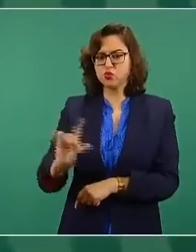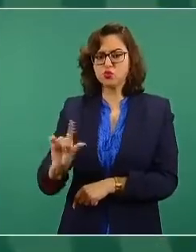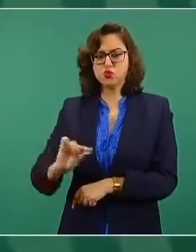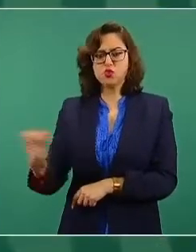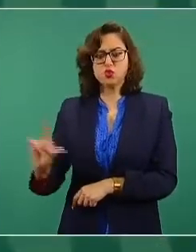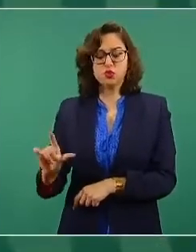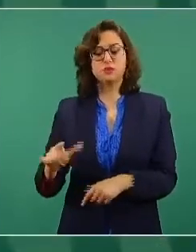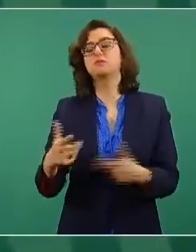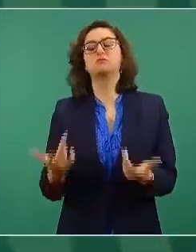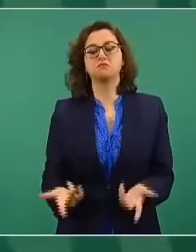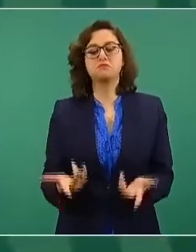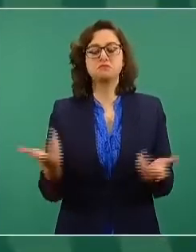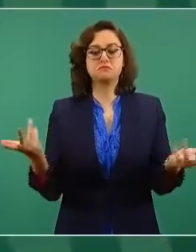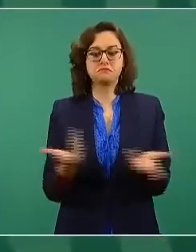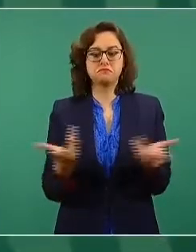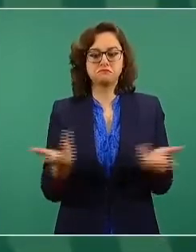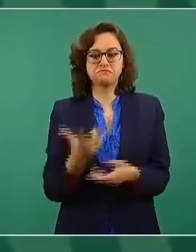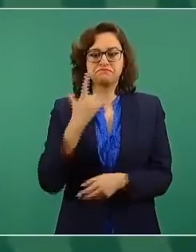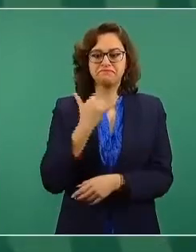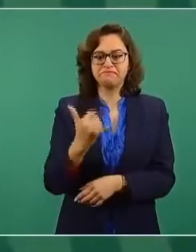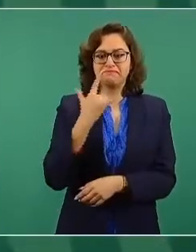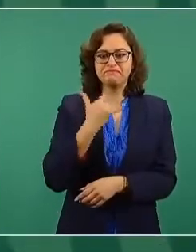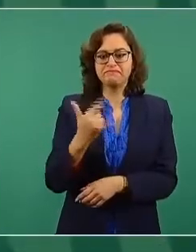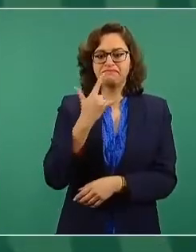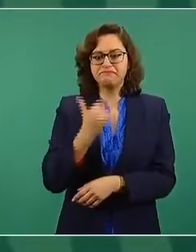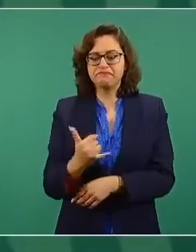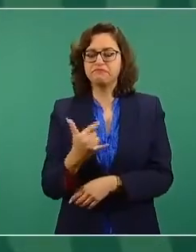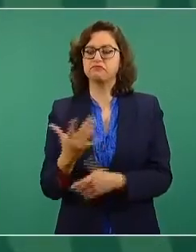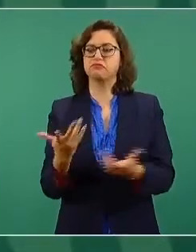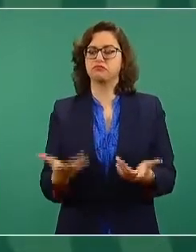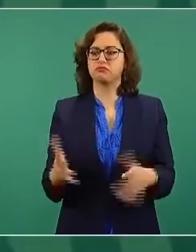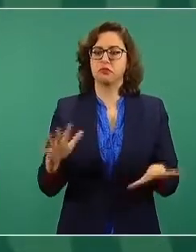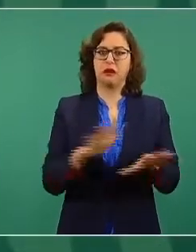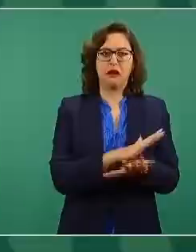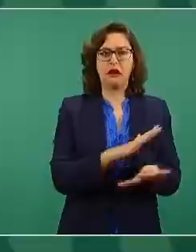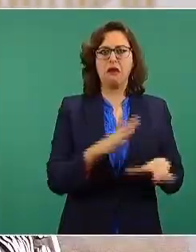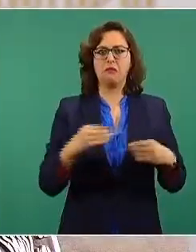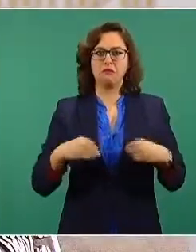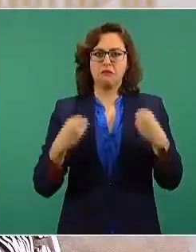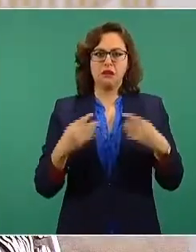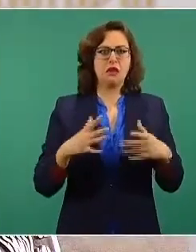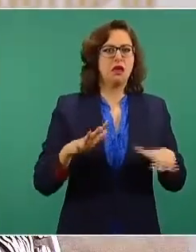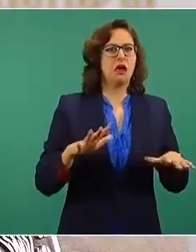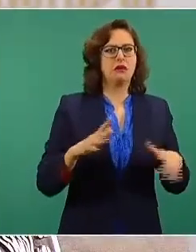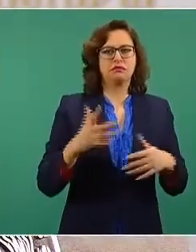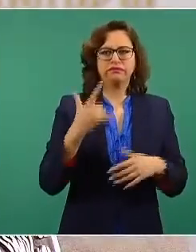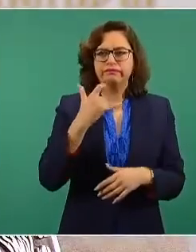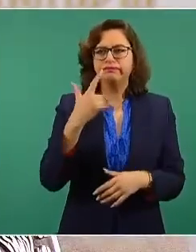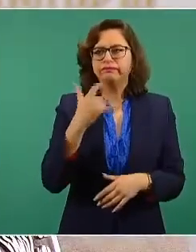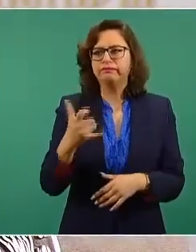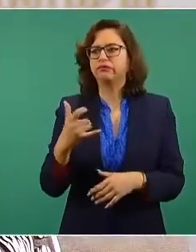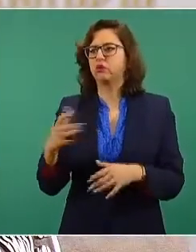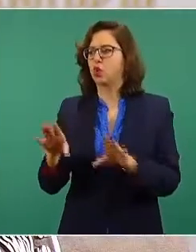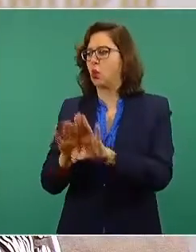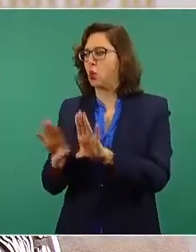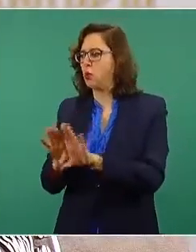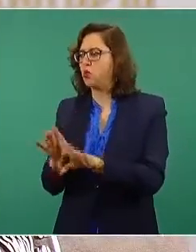física y científicamente a la vanguardia de la lucha contra el COVID-19,